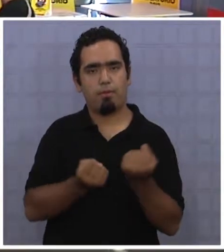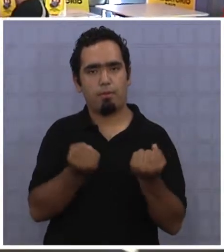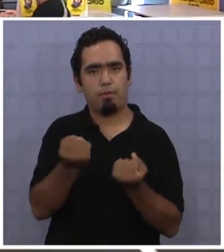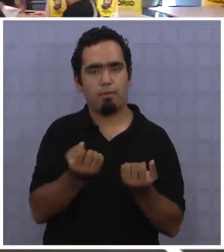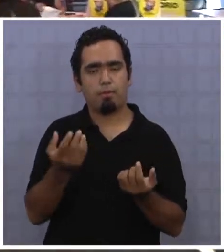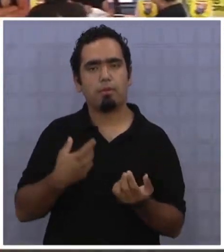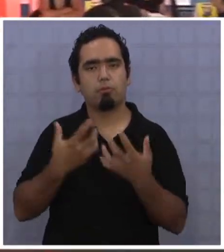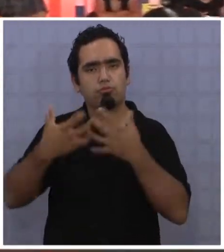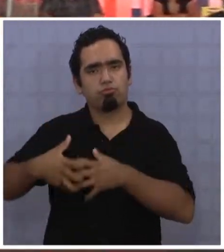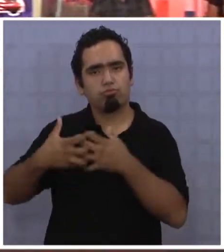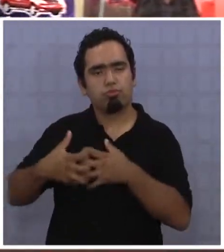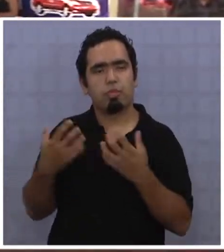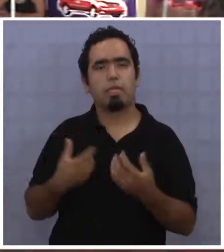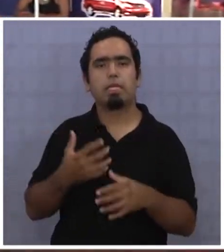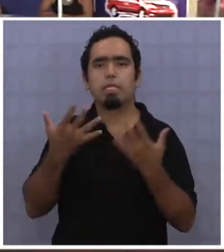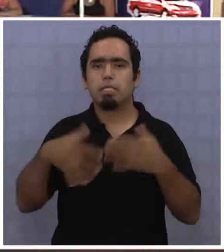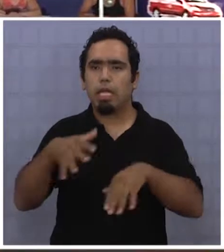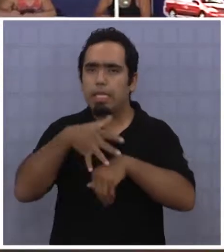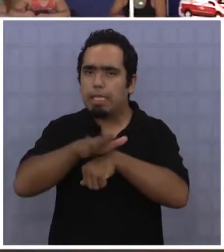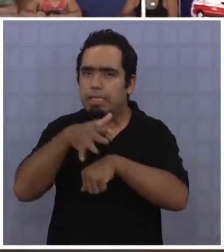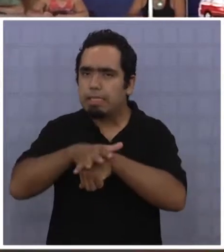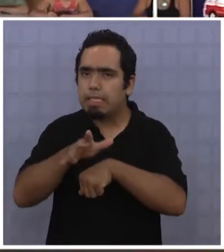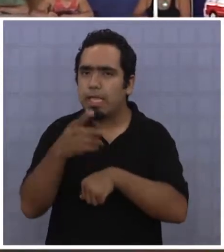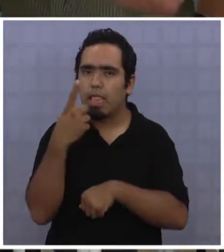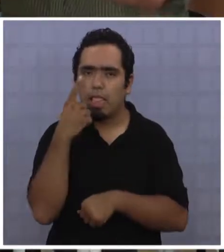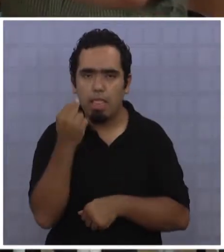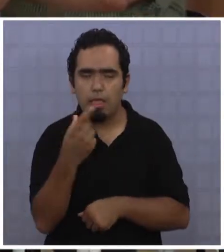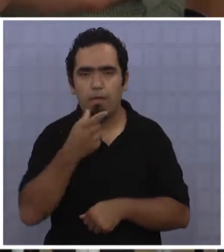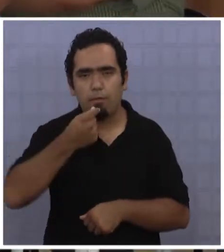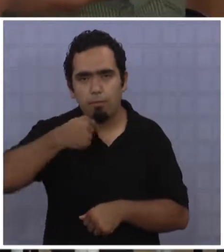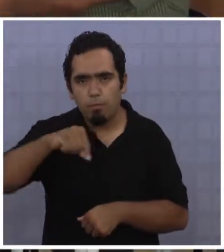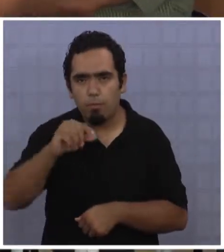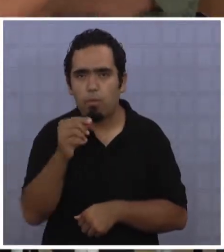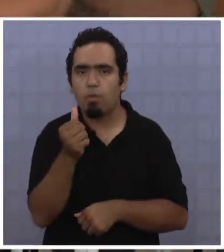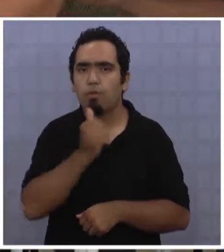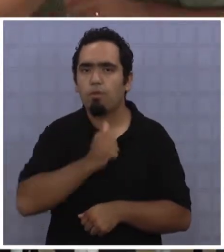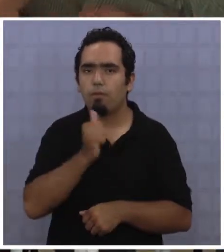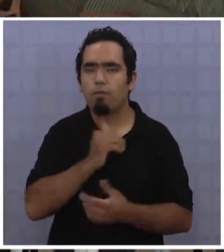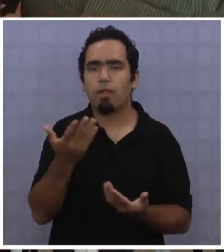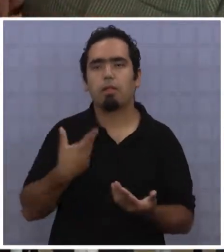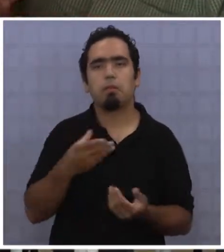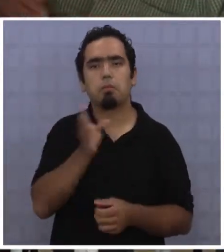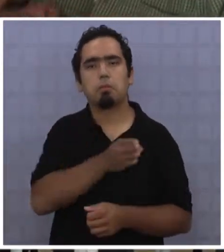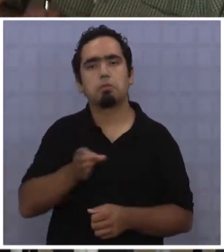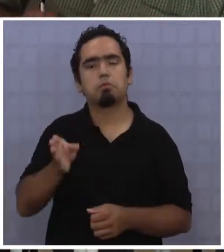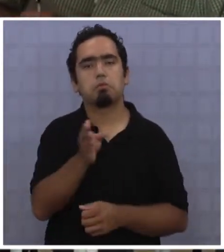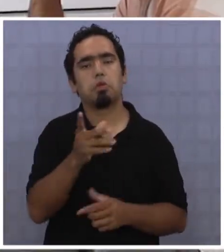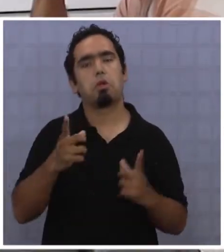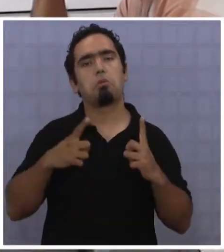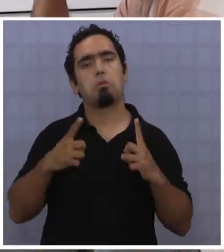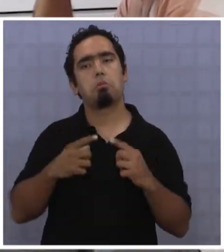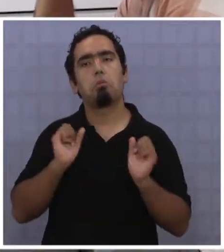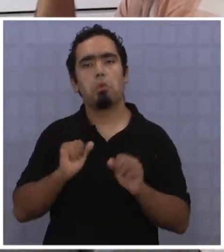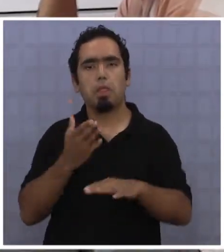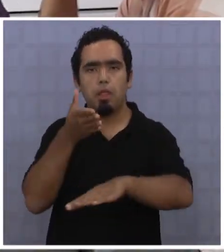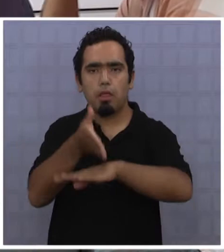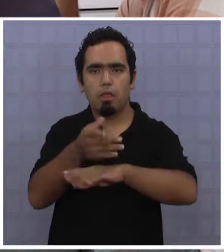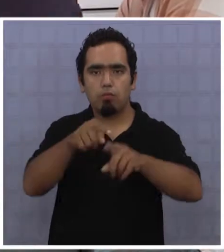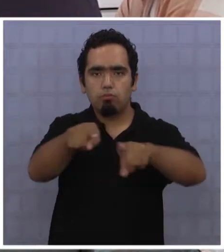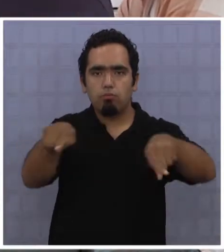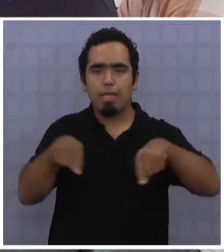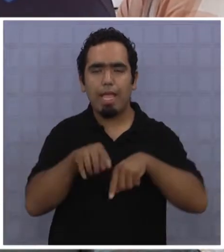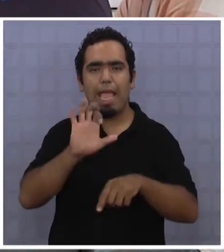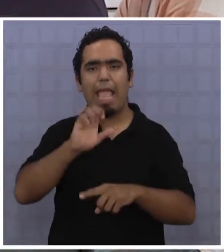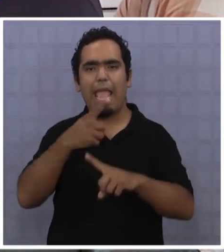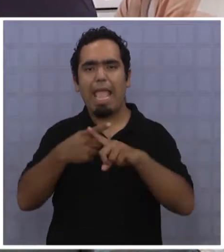Aún queda algo más de 15 días para realizar este trámite que para comodidad de los contribuyentes se puede llevar a cabo en las dependencias